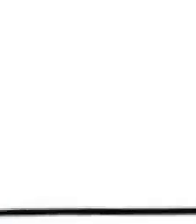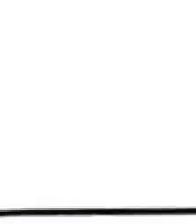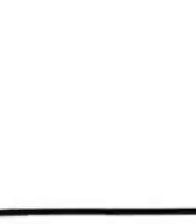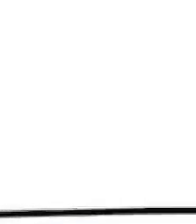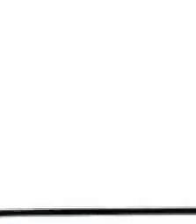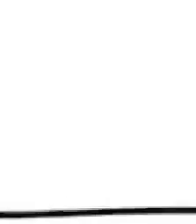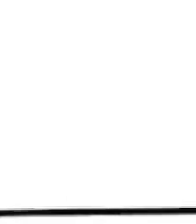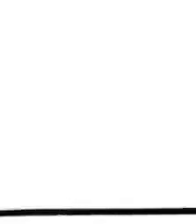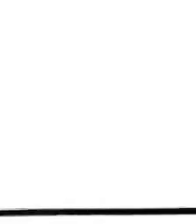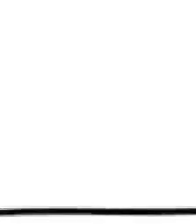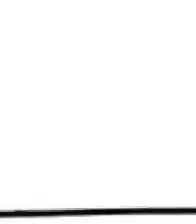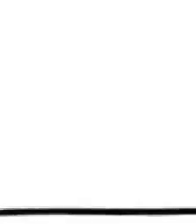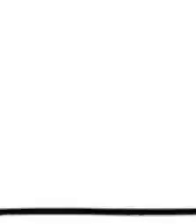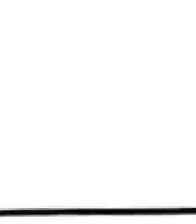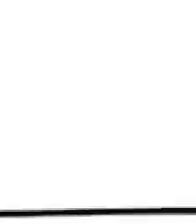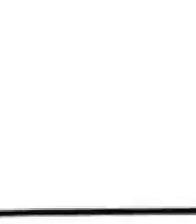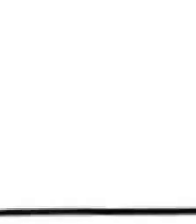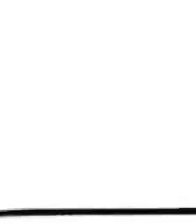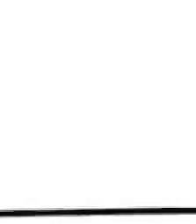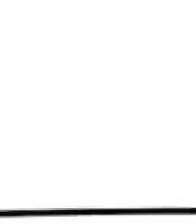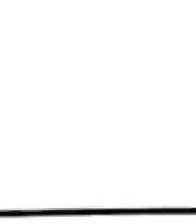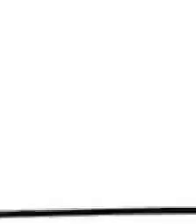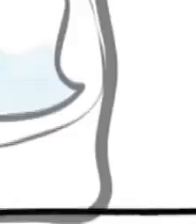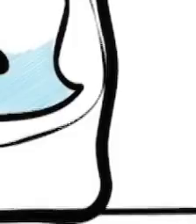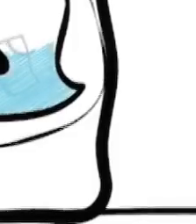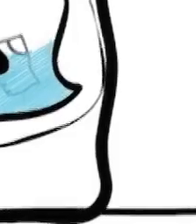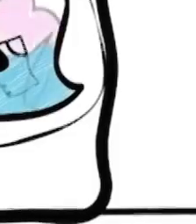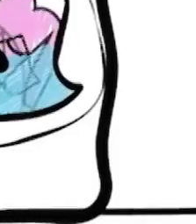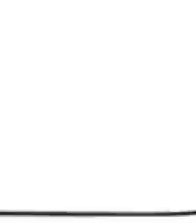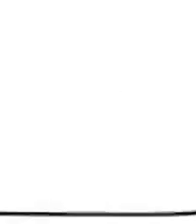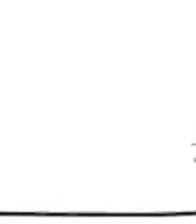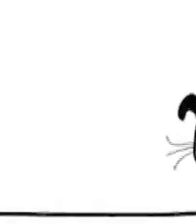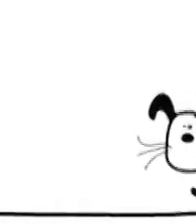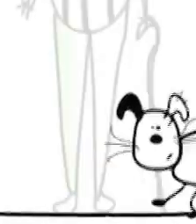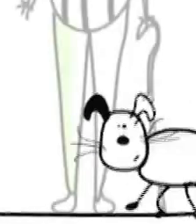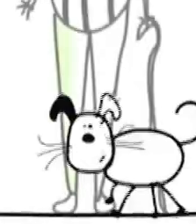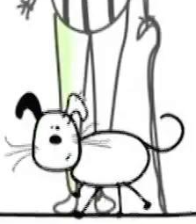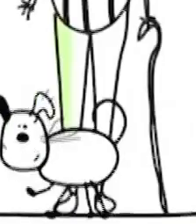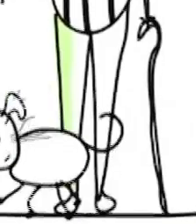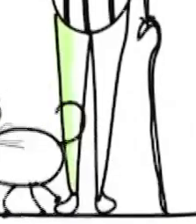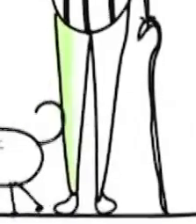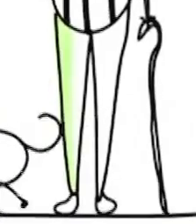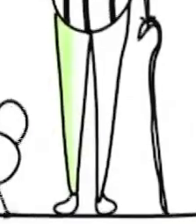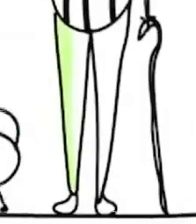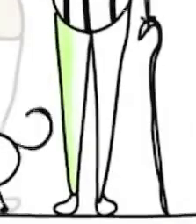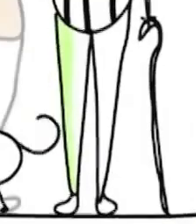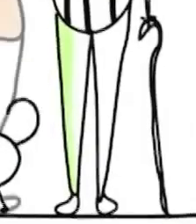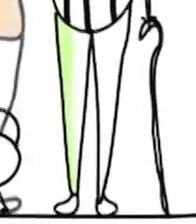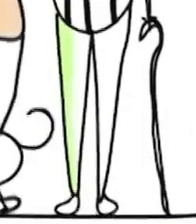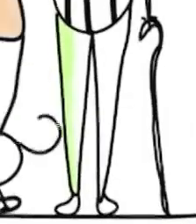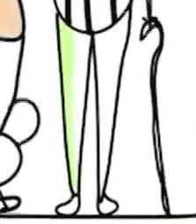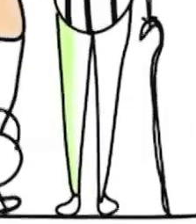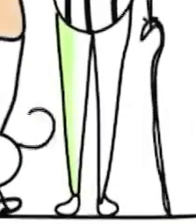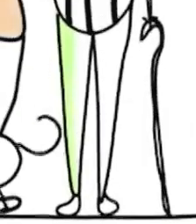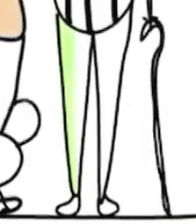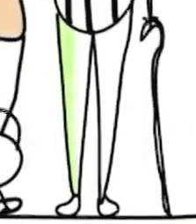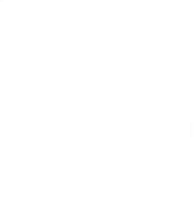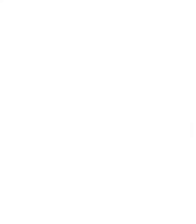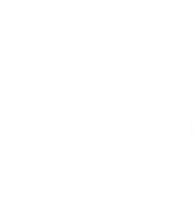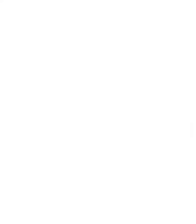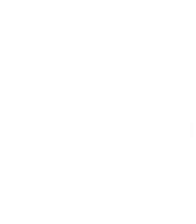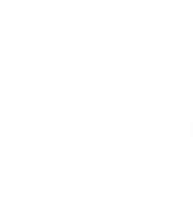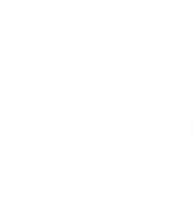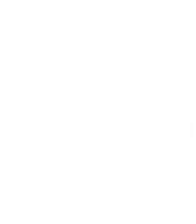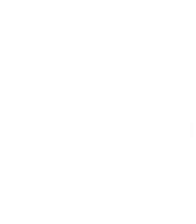aprovechemos el agua con una tanda completa de ropa por su seguridad y la protección ante el COVID-19 comprometámonos con el